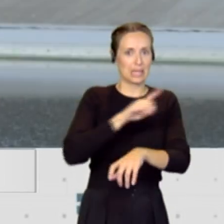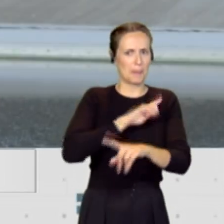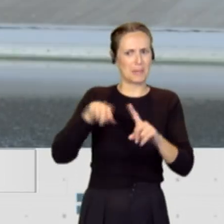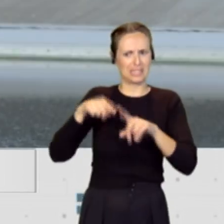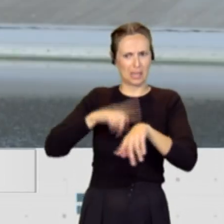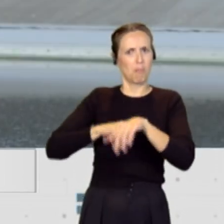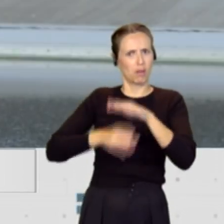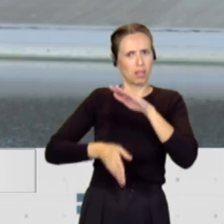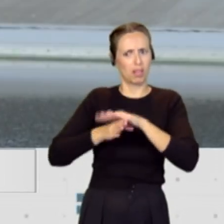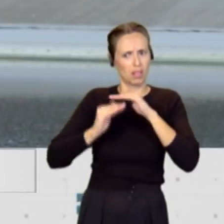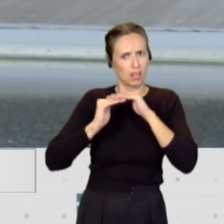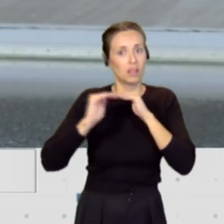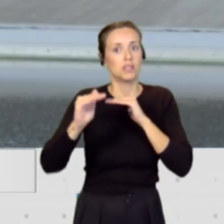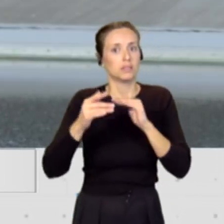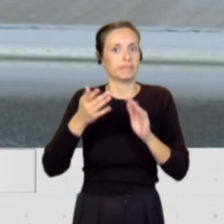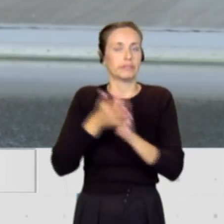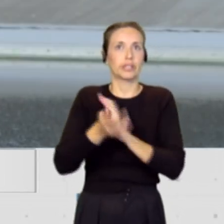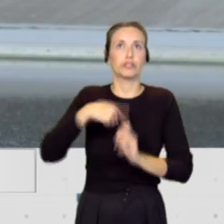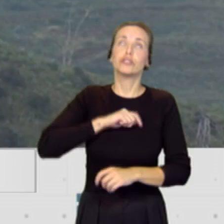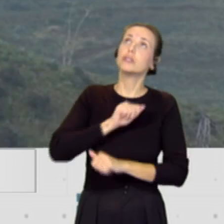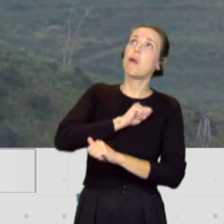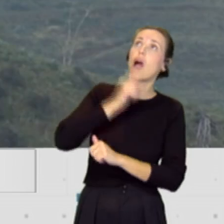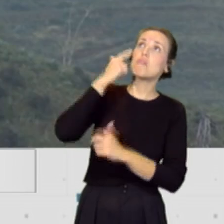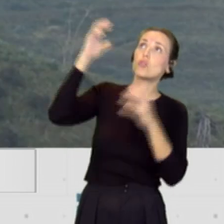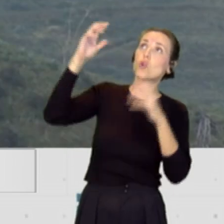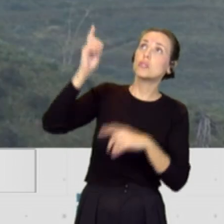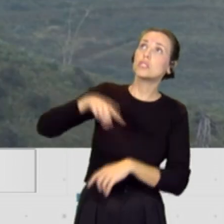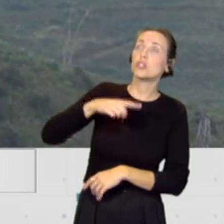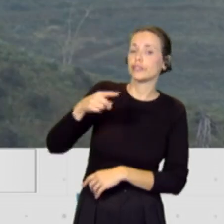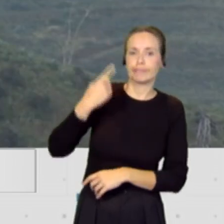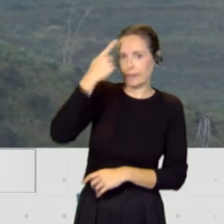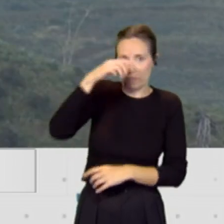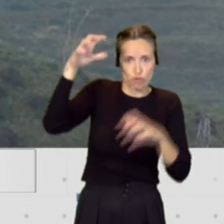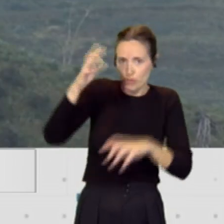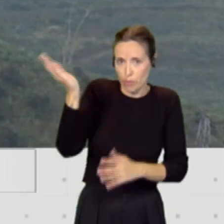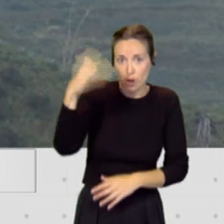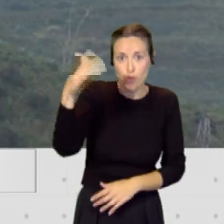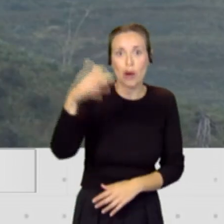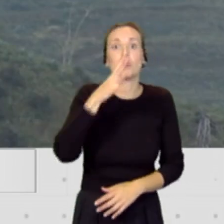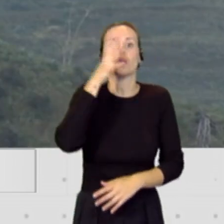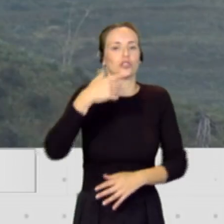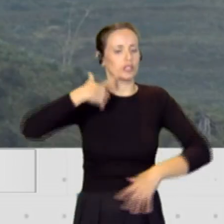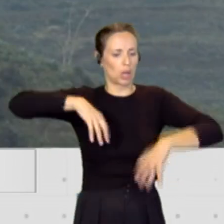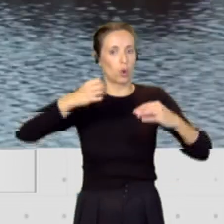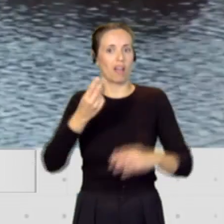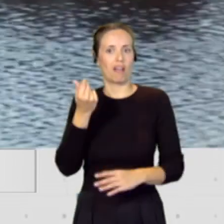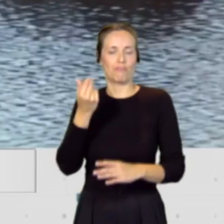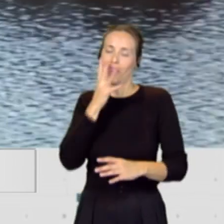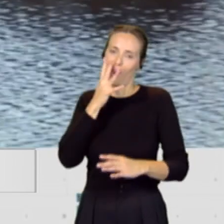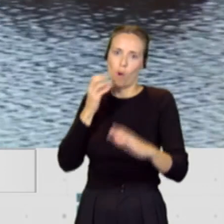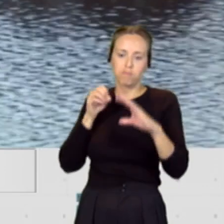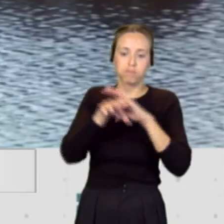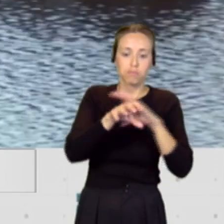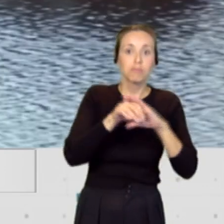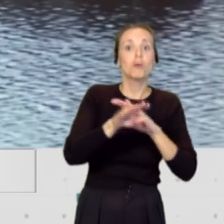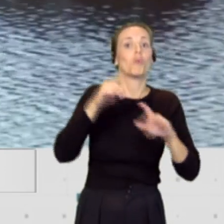tiempo y que no vamos a poder mirar al cielo esperando a que llueva, pues hay una garantía de abastecimiento, por supuesto, del consumo humano y